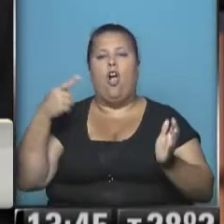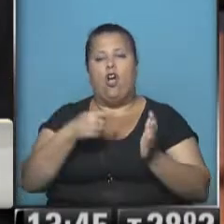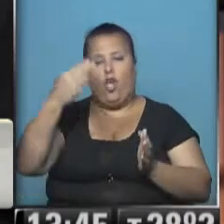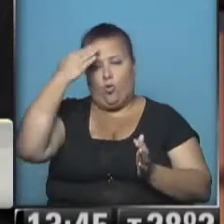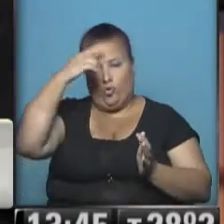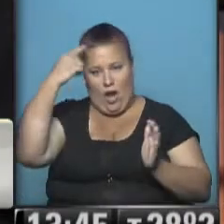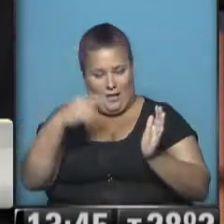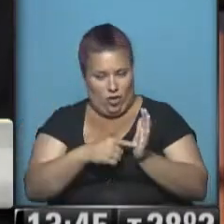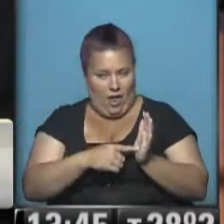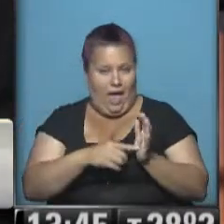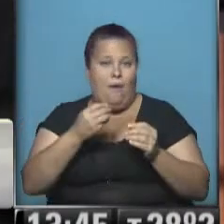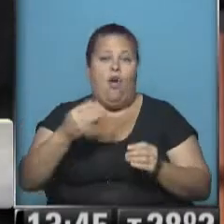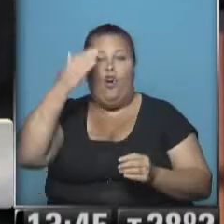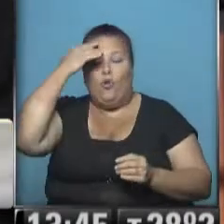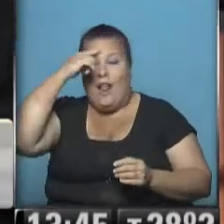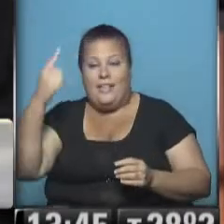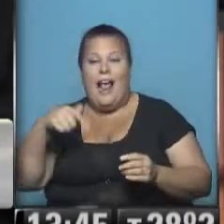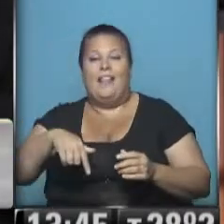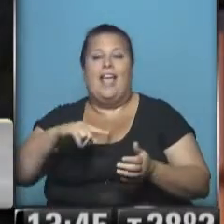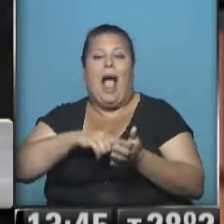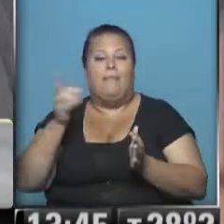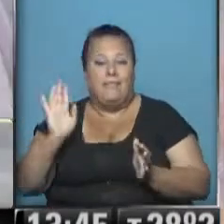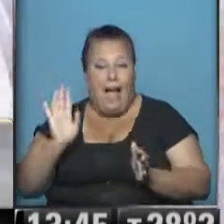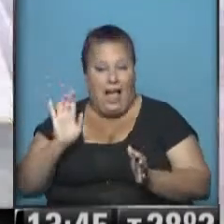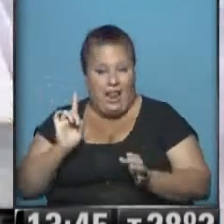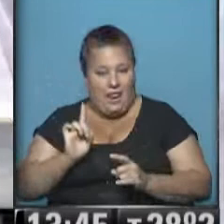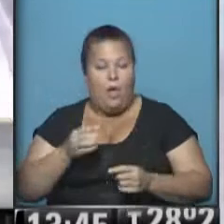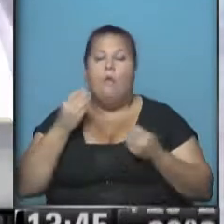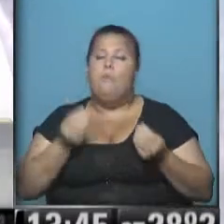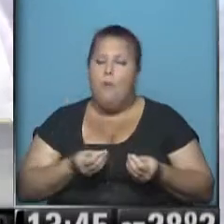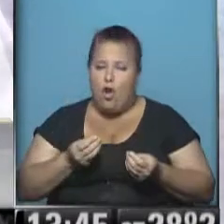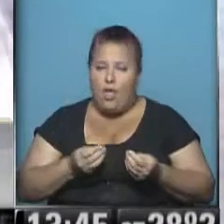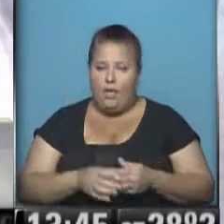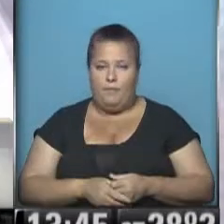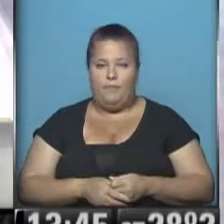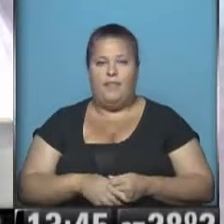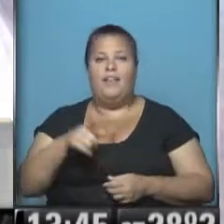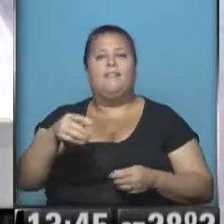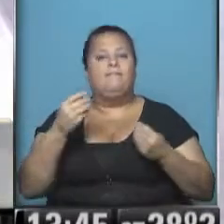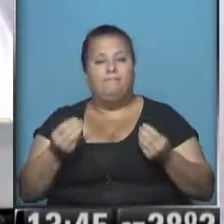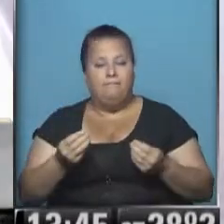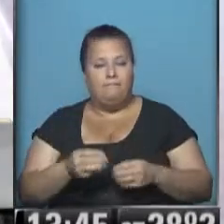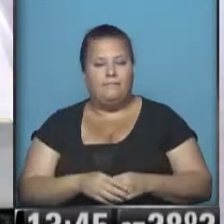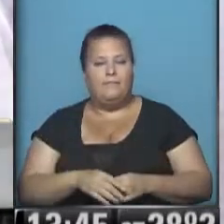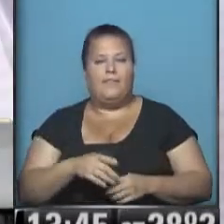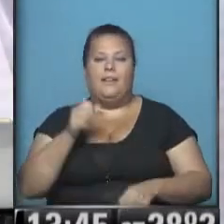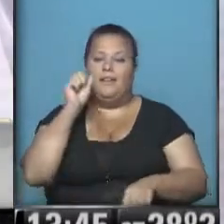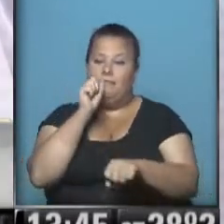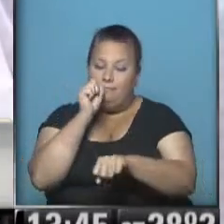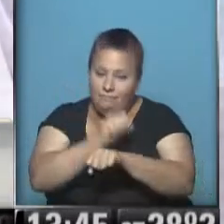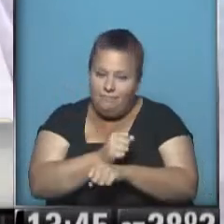principio, inconstitucional, ya de la constitución de la Ciudad de Buenos Aires. ¿Por qué? Lo que está haciendo es penar